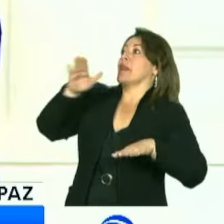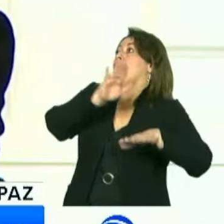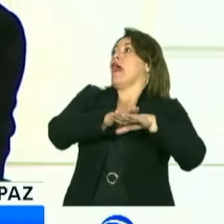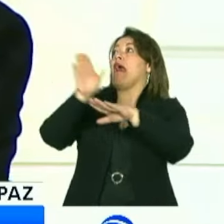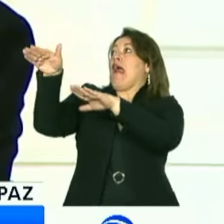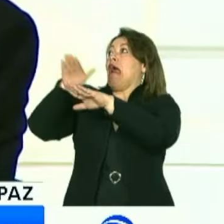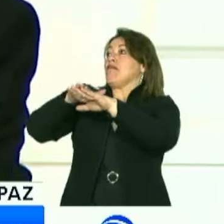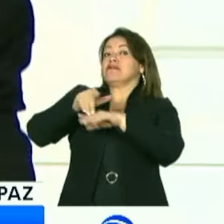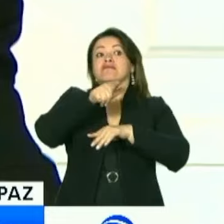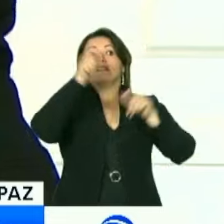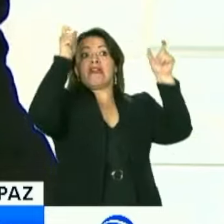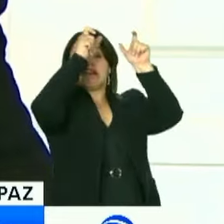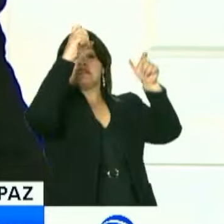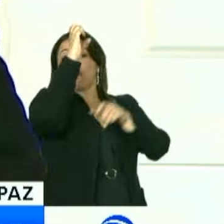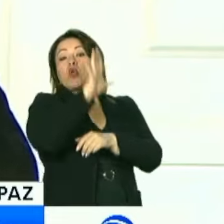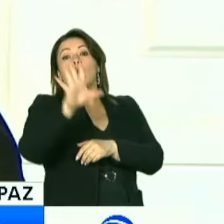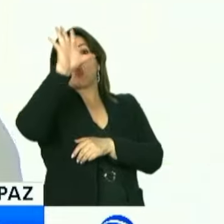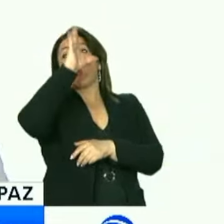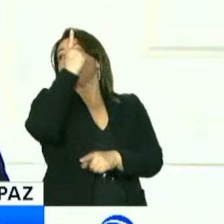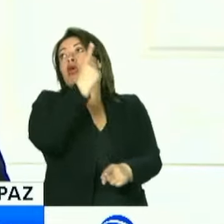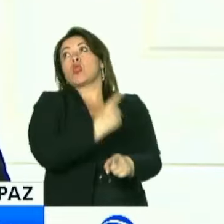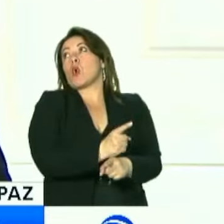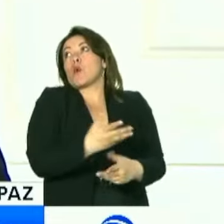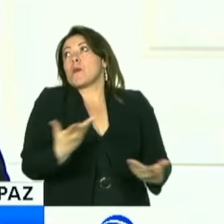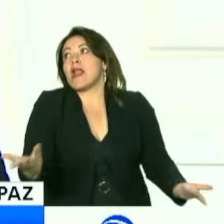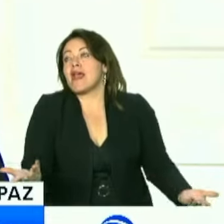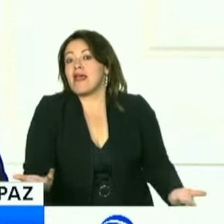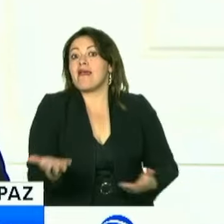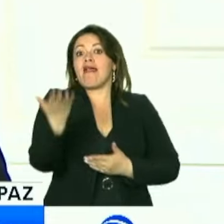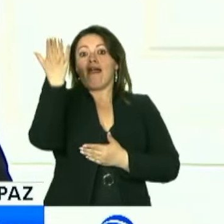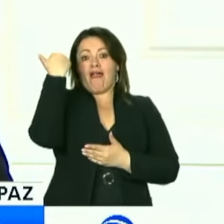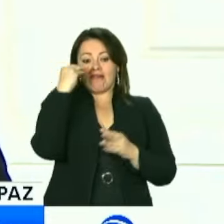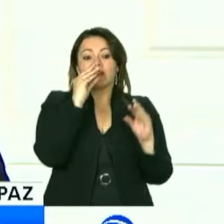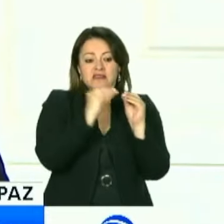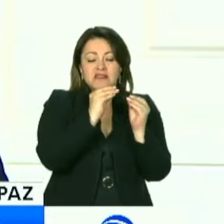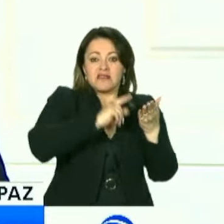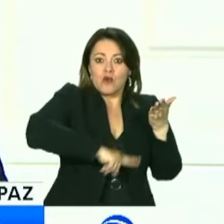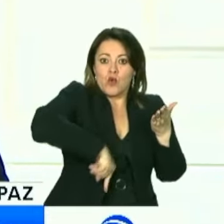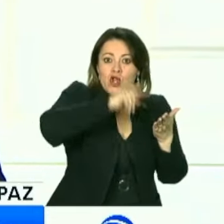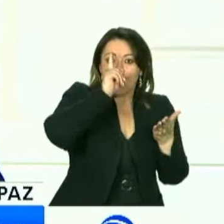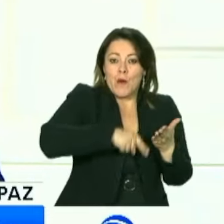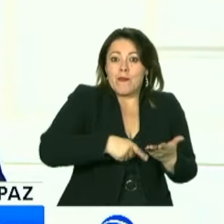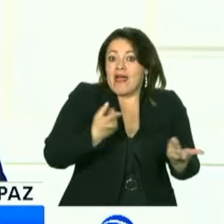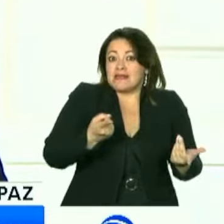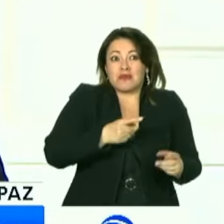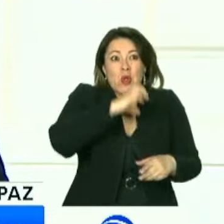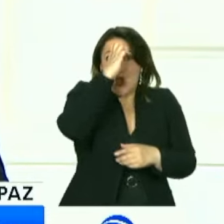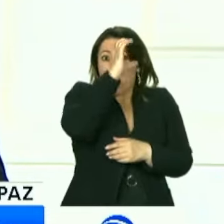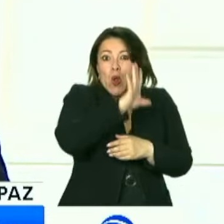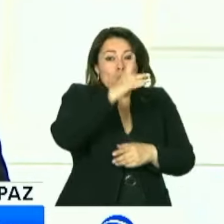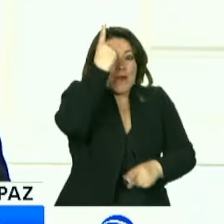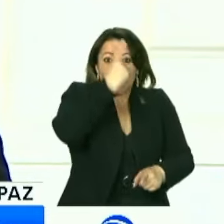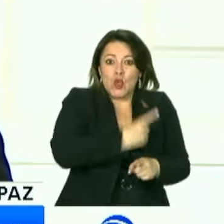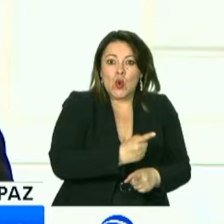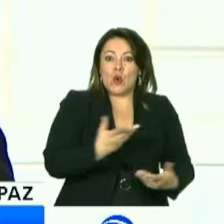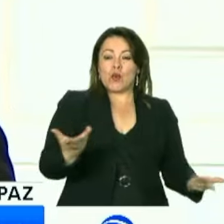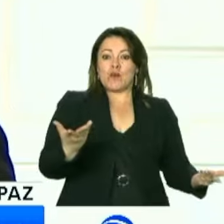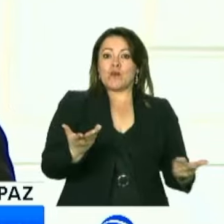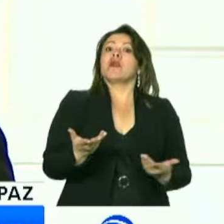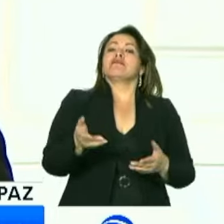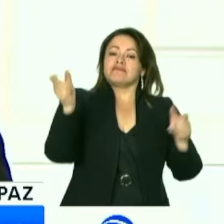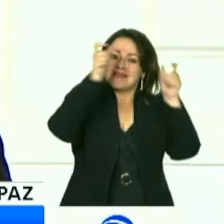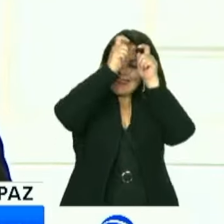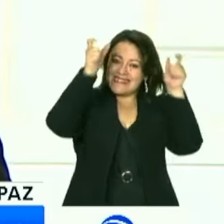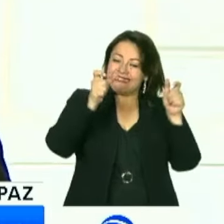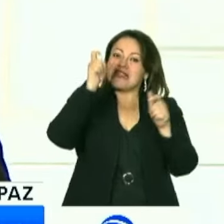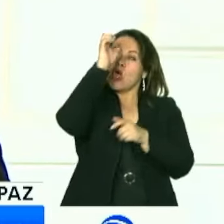cumplir el acuerdo de paz que firmó. El problema es que en la declaración unilateral de Estado, el Estado de